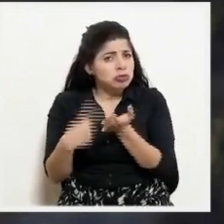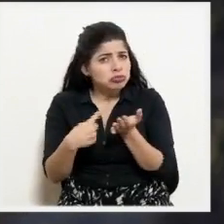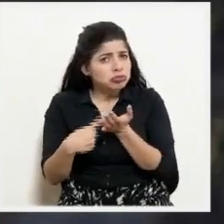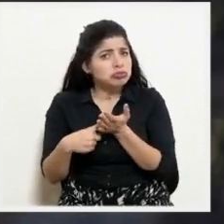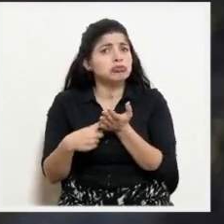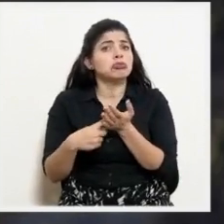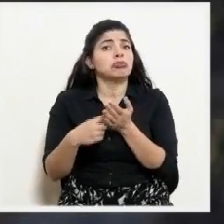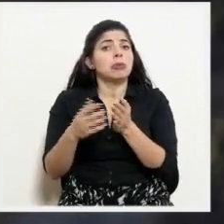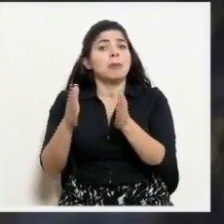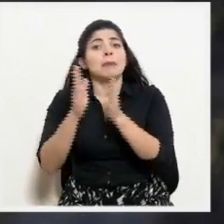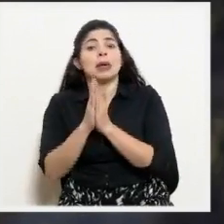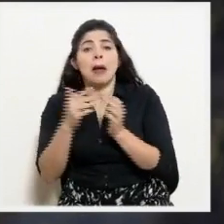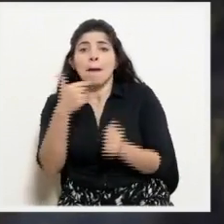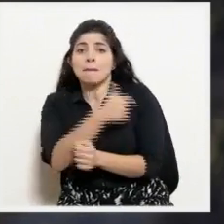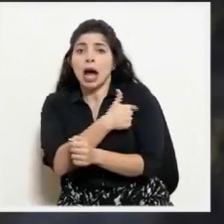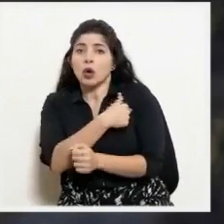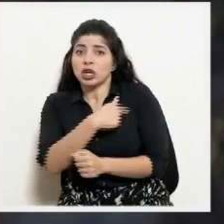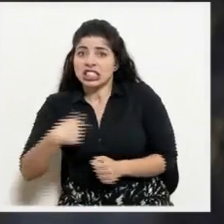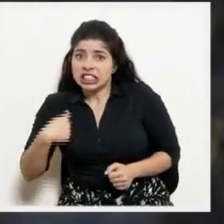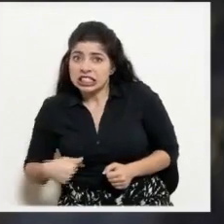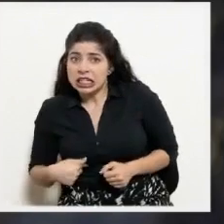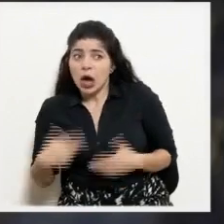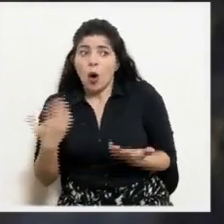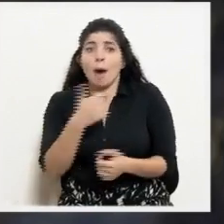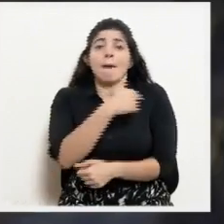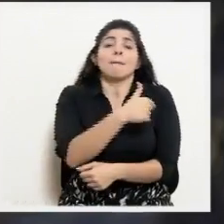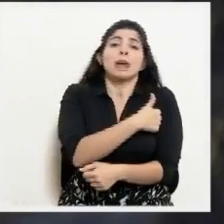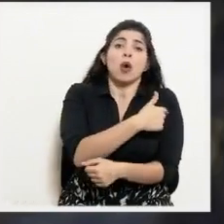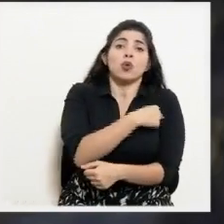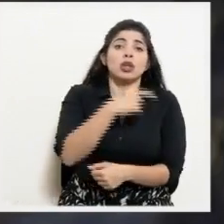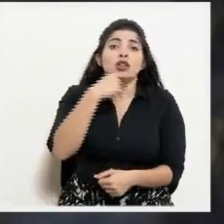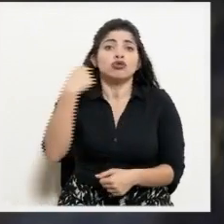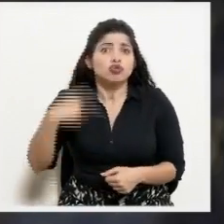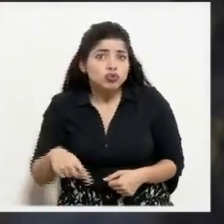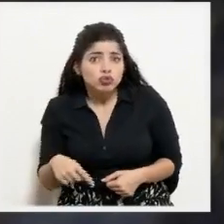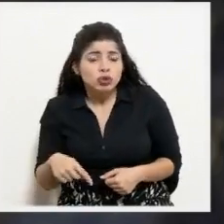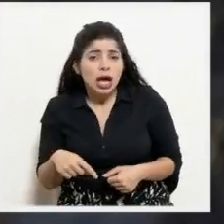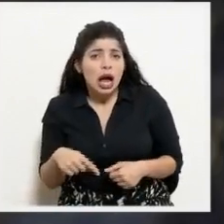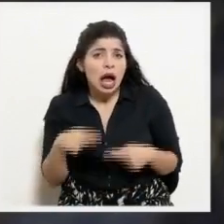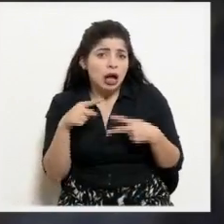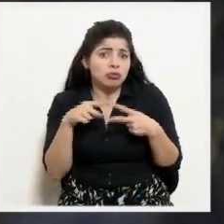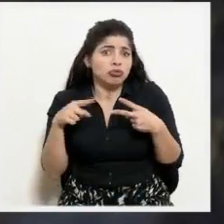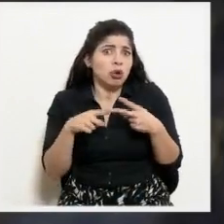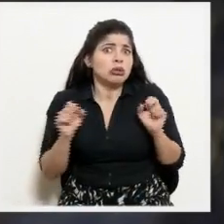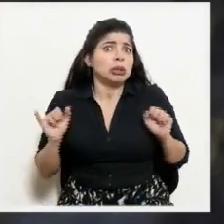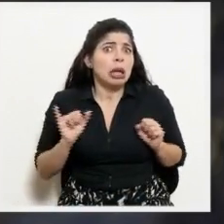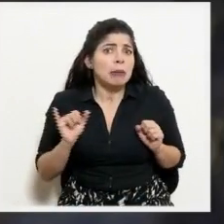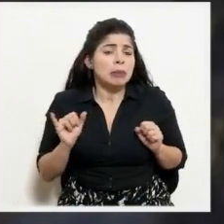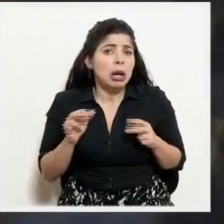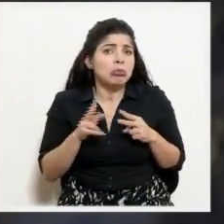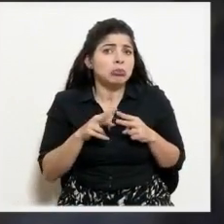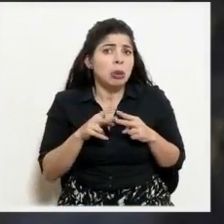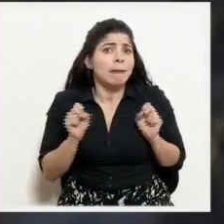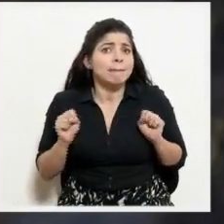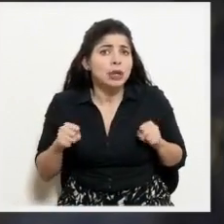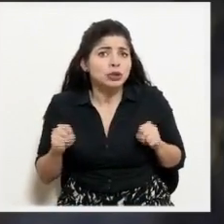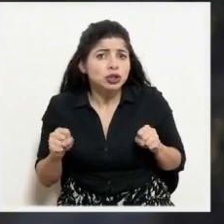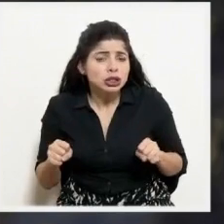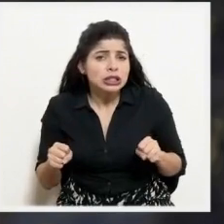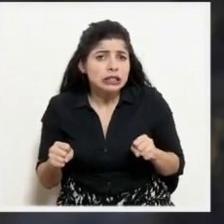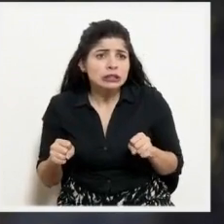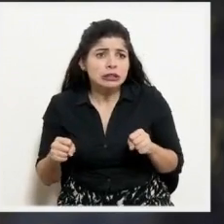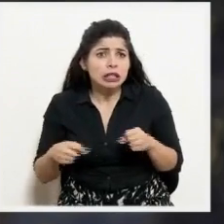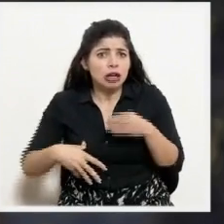acudir a la vacuna china, a la vacuna rusa, que están también como posible parte de